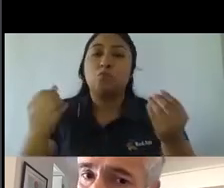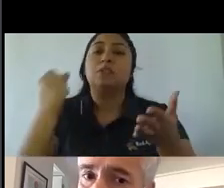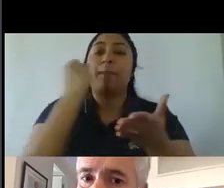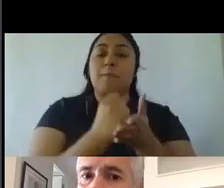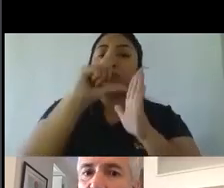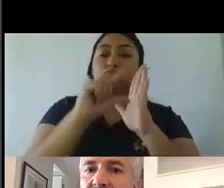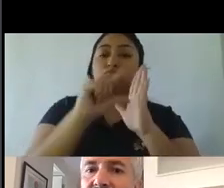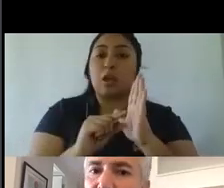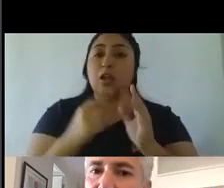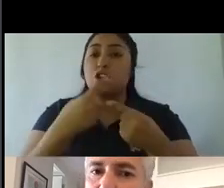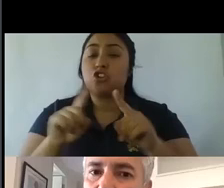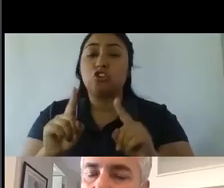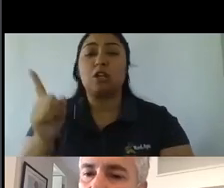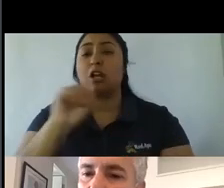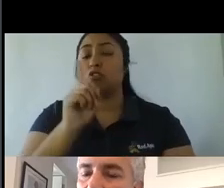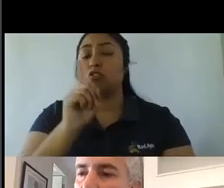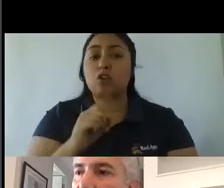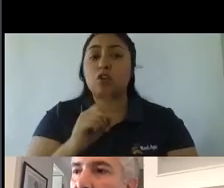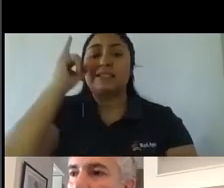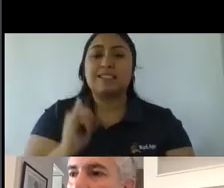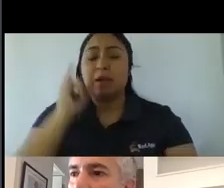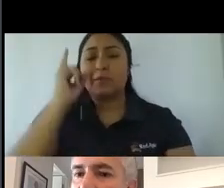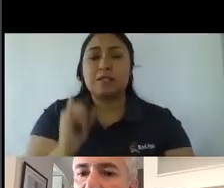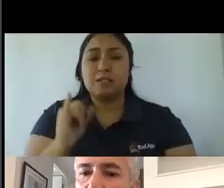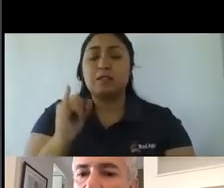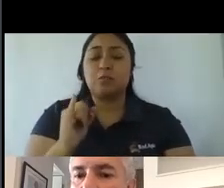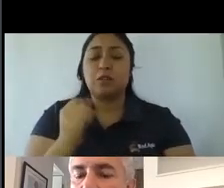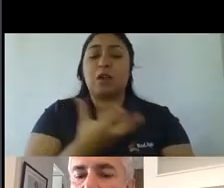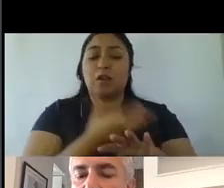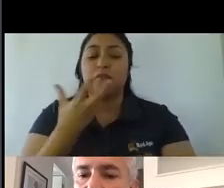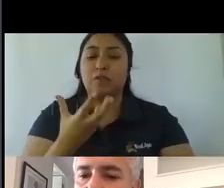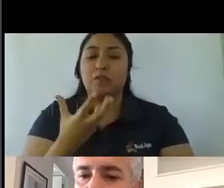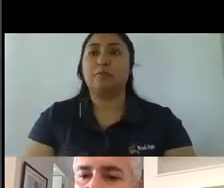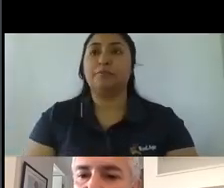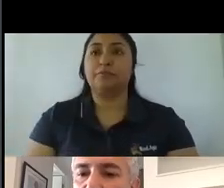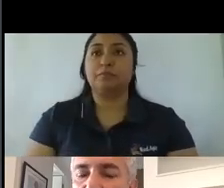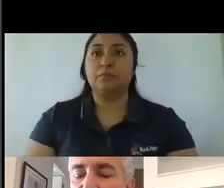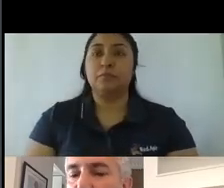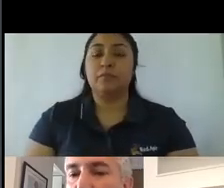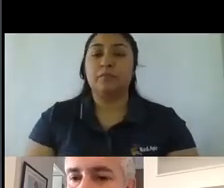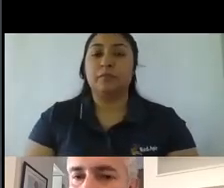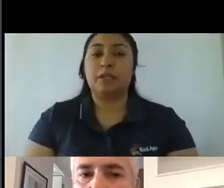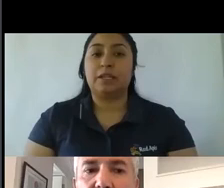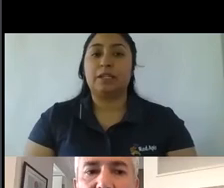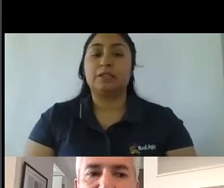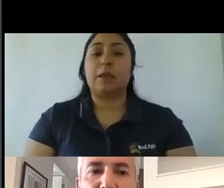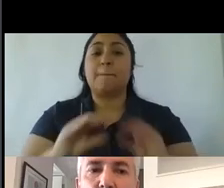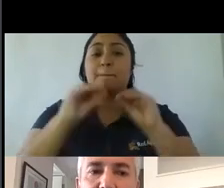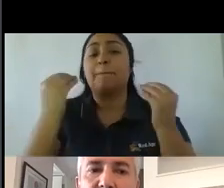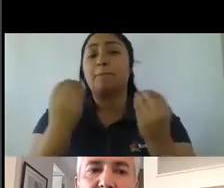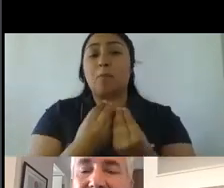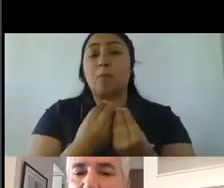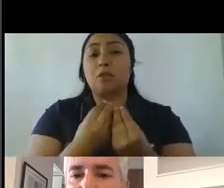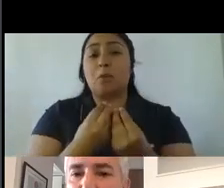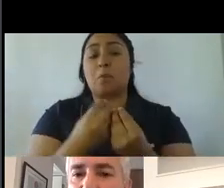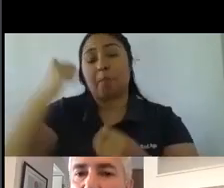que no hay otras que siempre estuvieron ahí y por lo tanto parece que se promueve podría haber sido mucho peor si no es porque